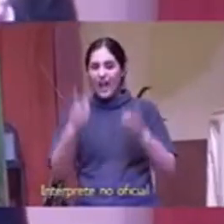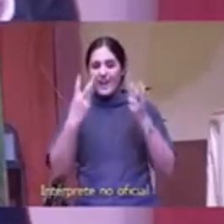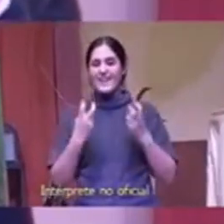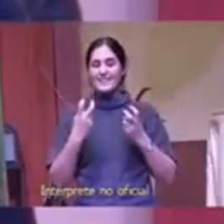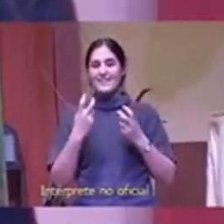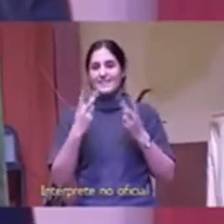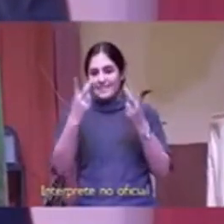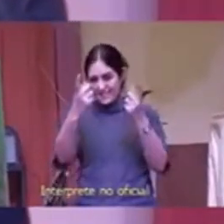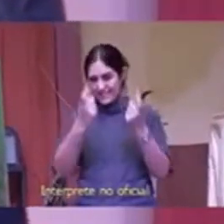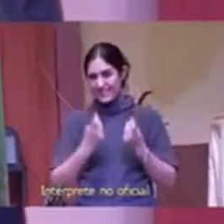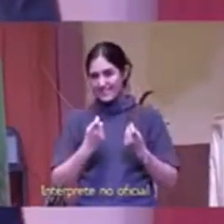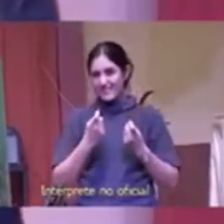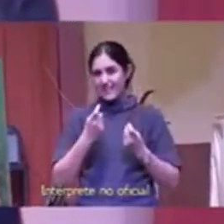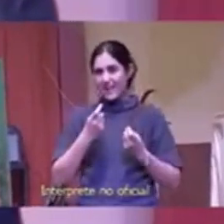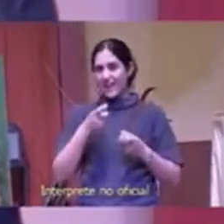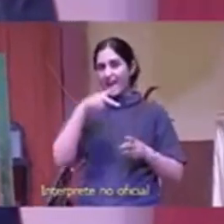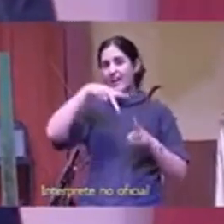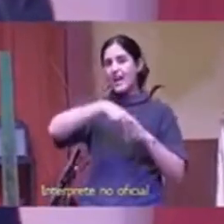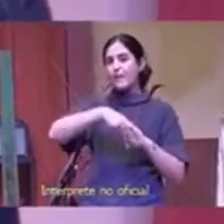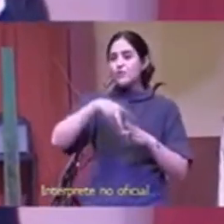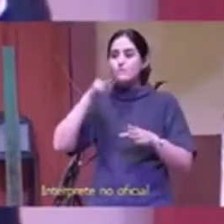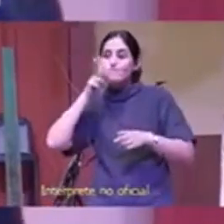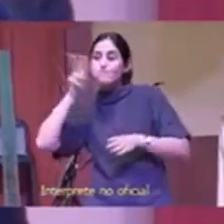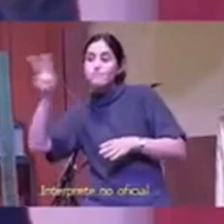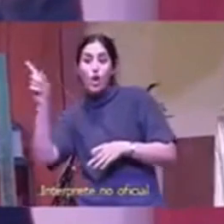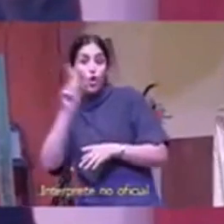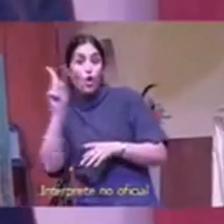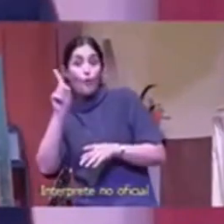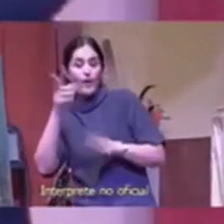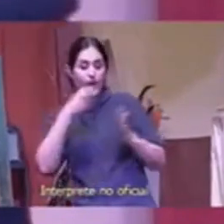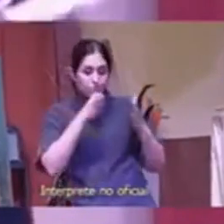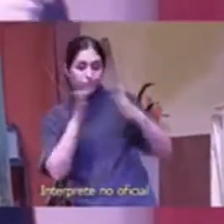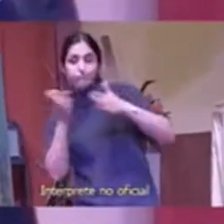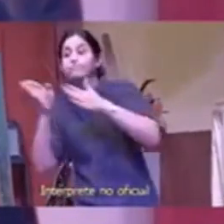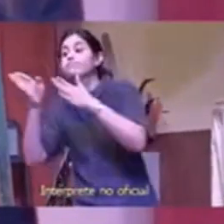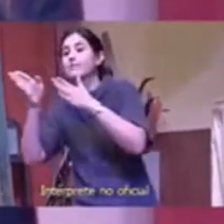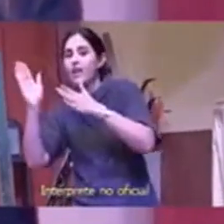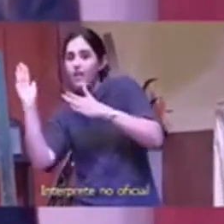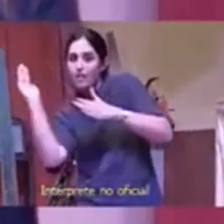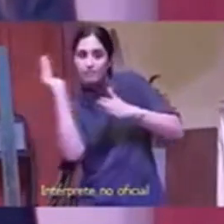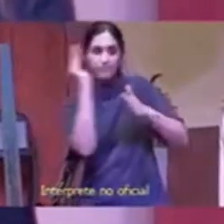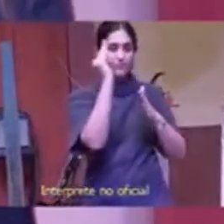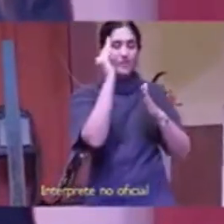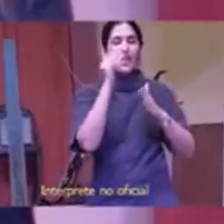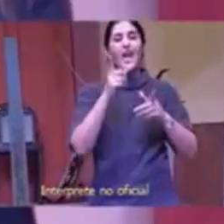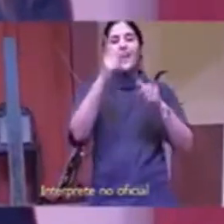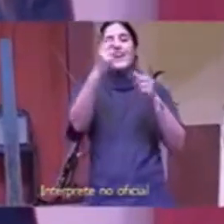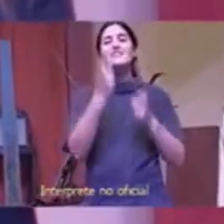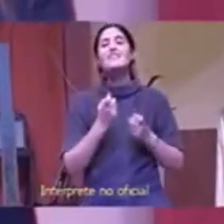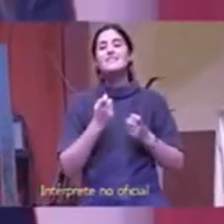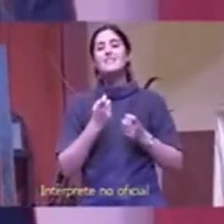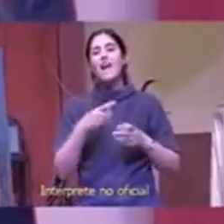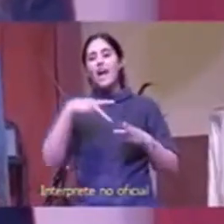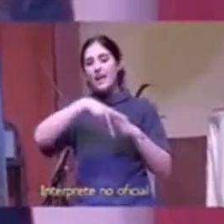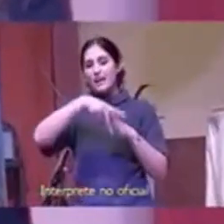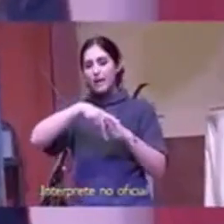caballos tienen que ver eso pero hay otras cosas importantes que no ven hay